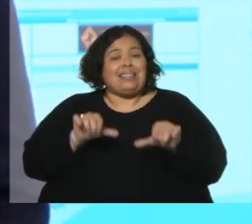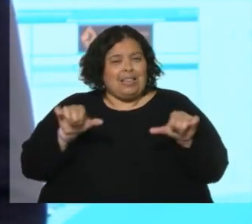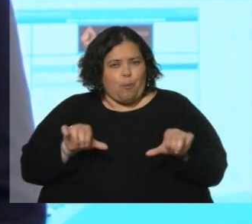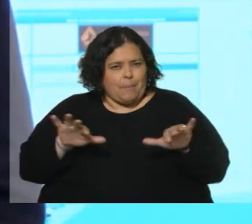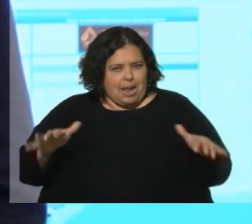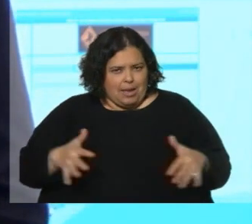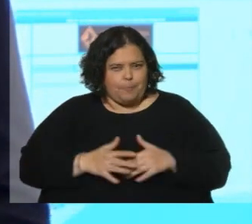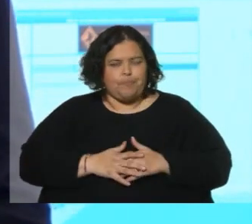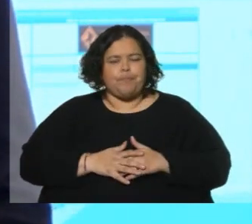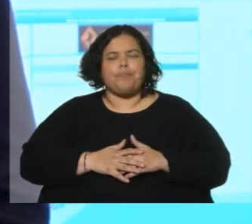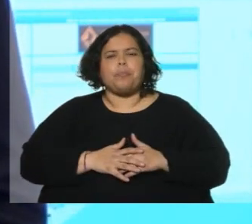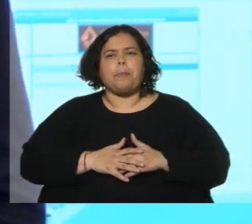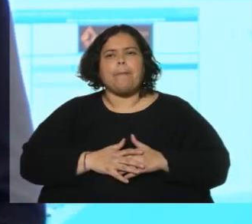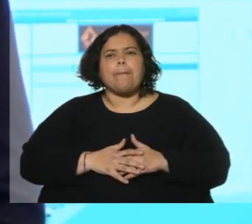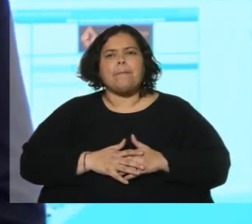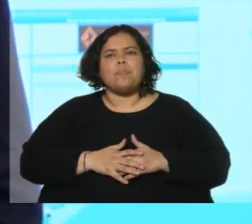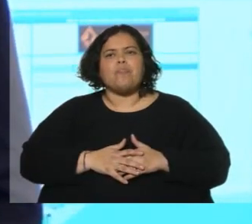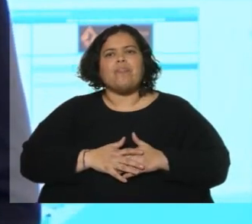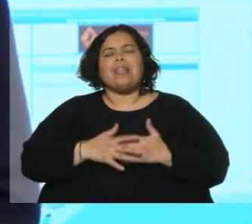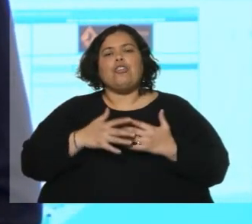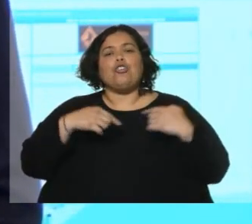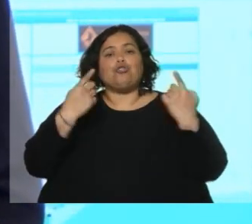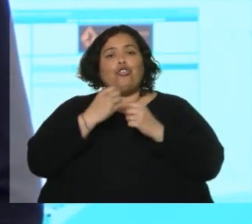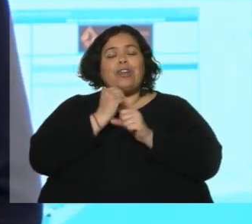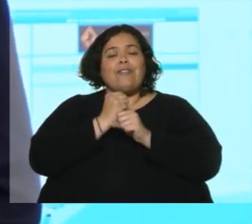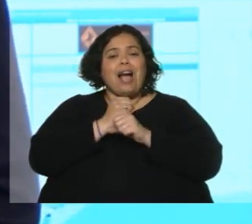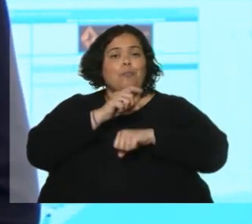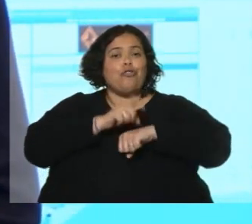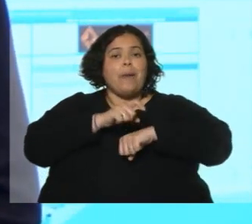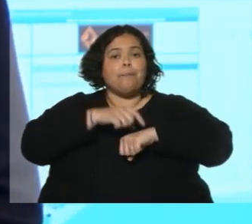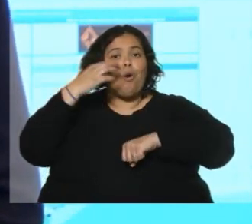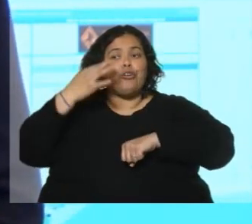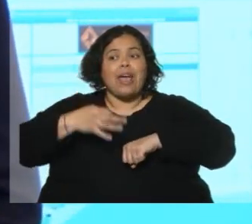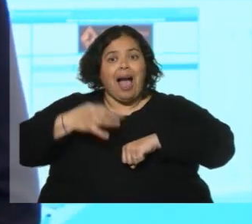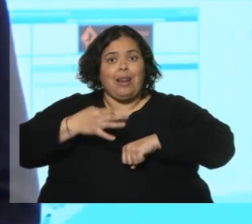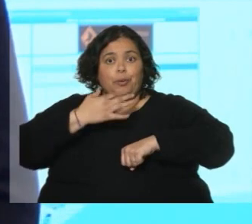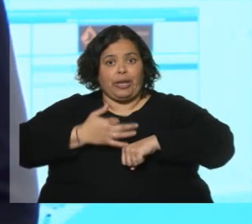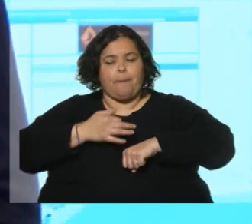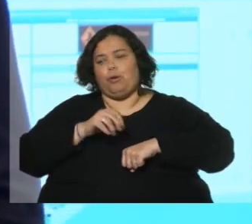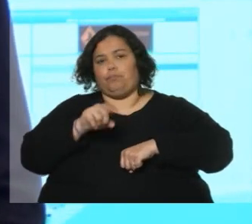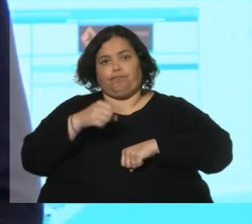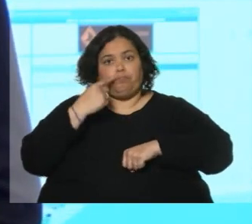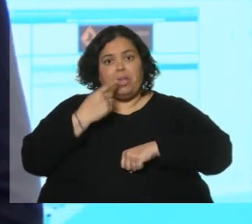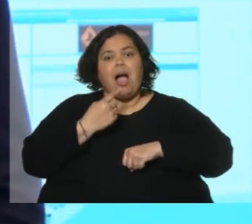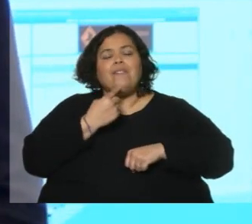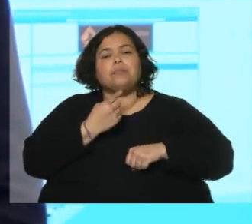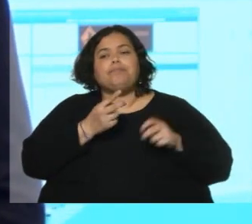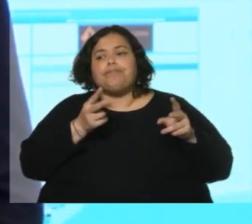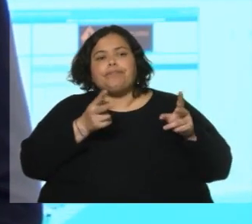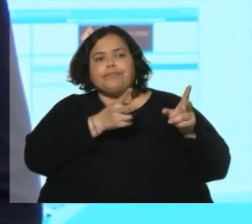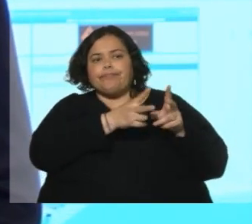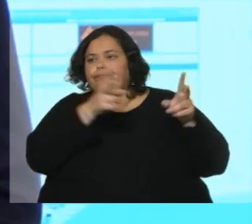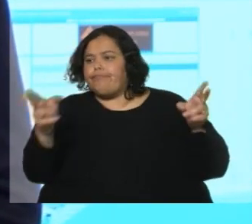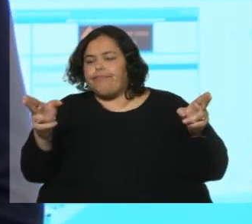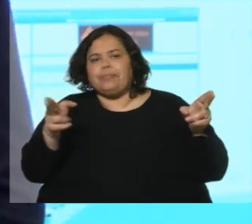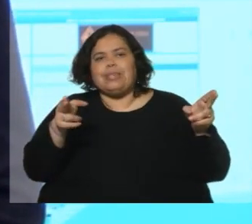Allí se actúa, como decía, en tiempo real. Es decir, que se determinan los tránsitos que hay por las